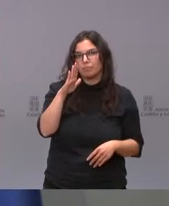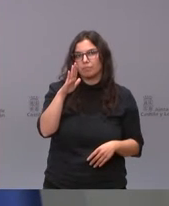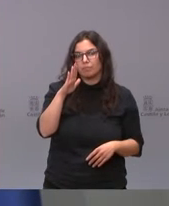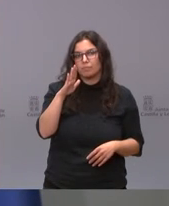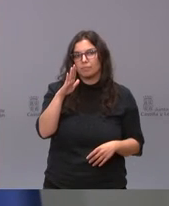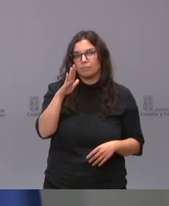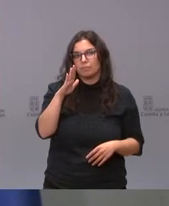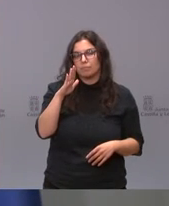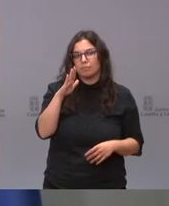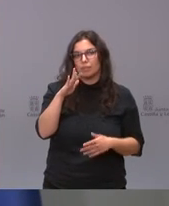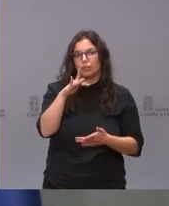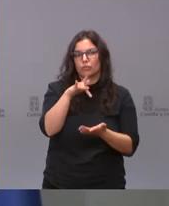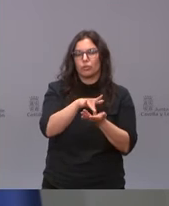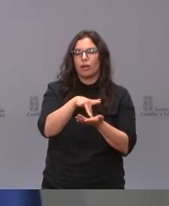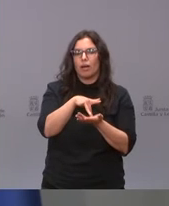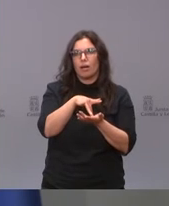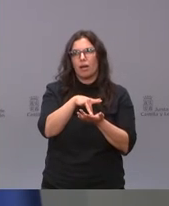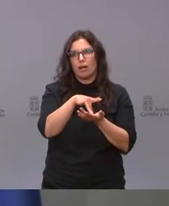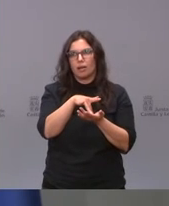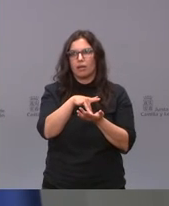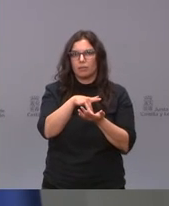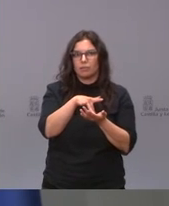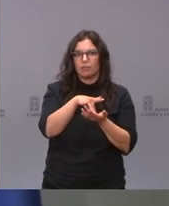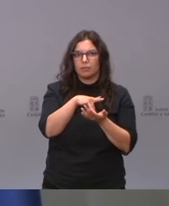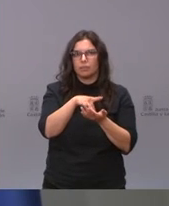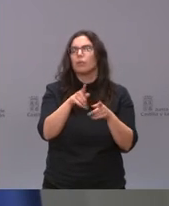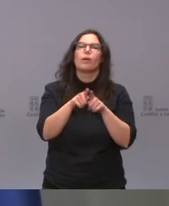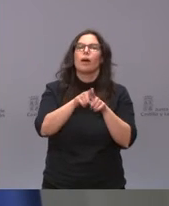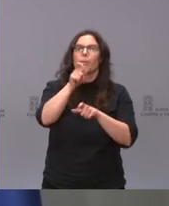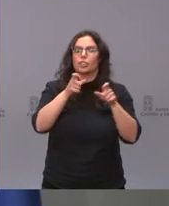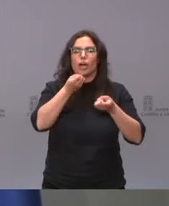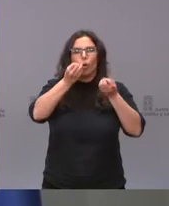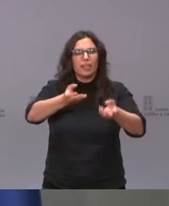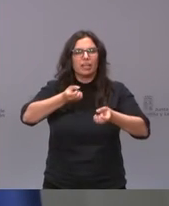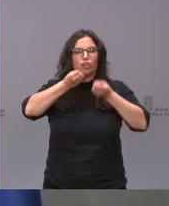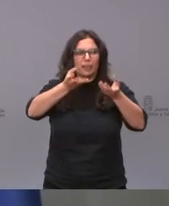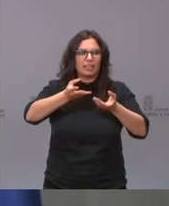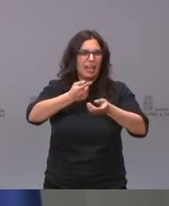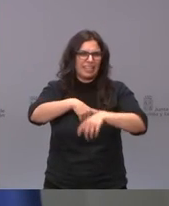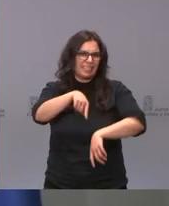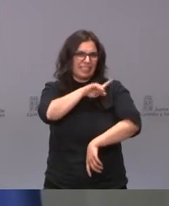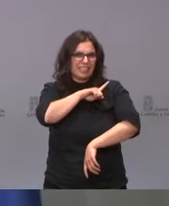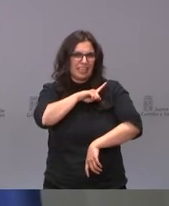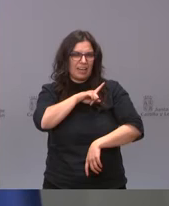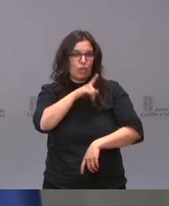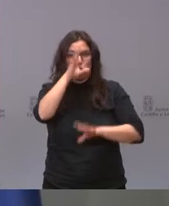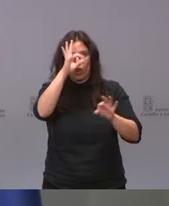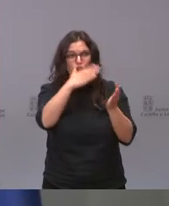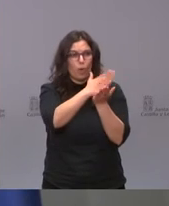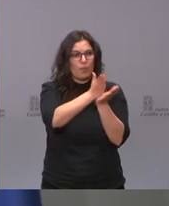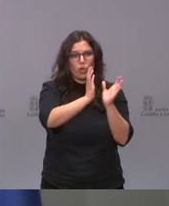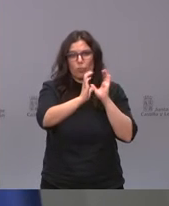hemos tenido un exceso de comentaristas y es normal que haya comentaristas en los medios porque es su función es su trabajo